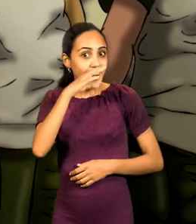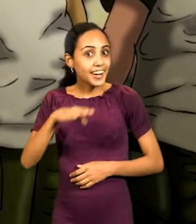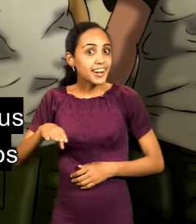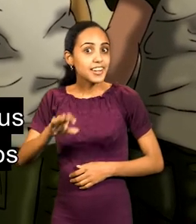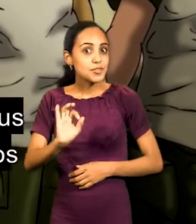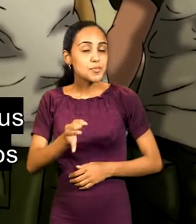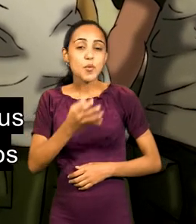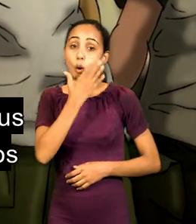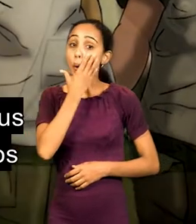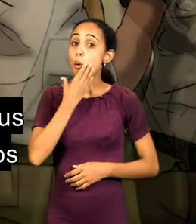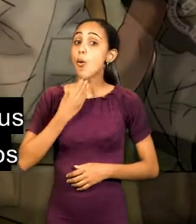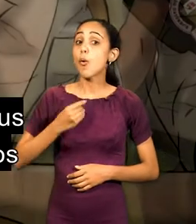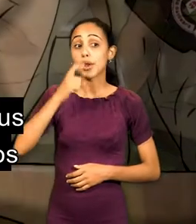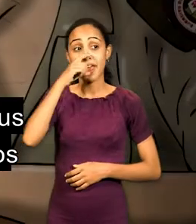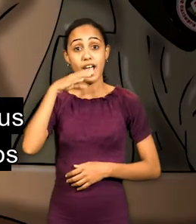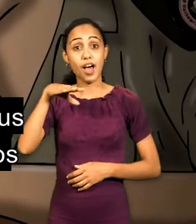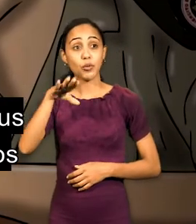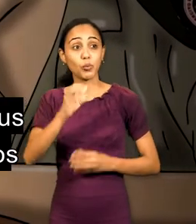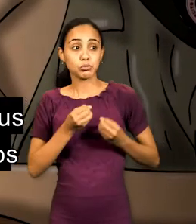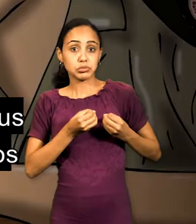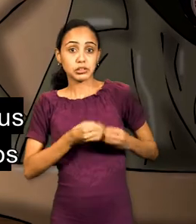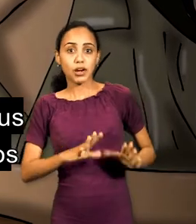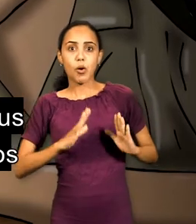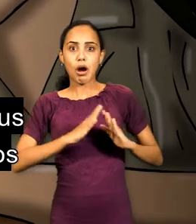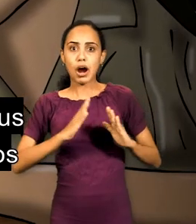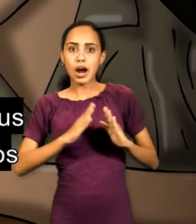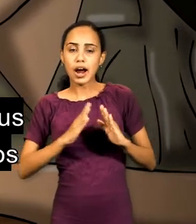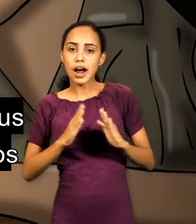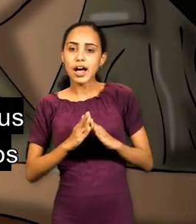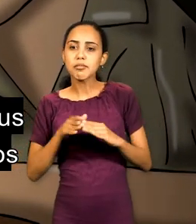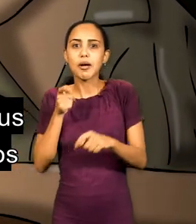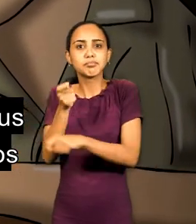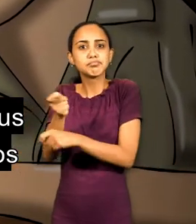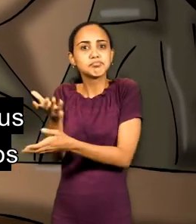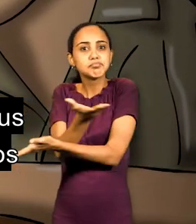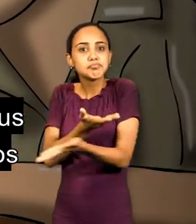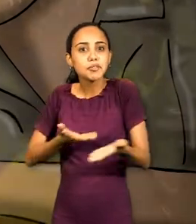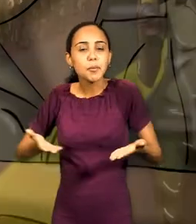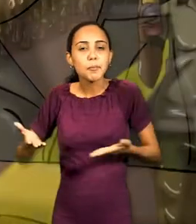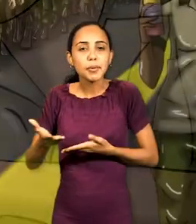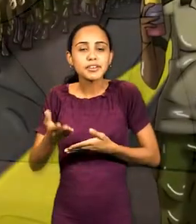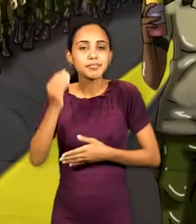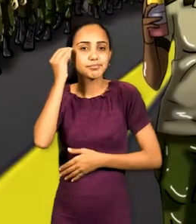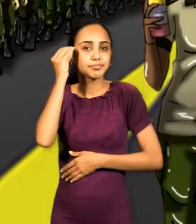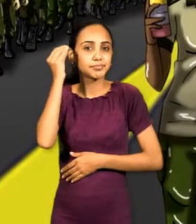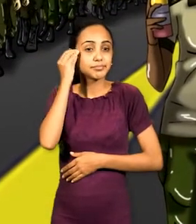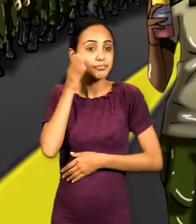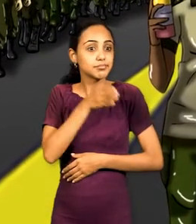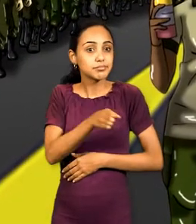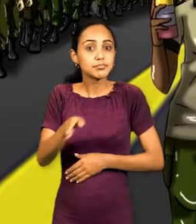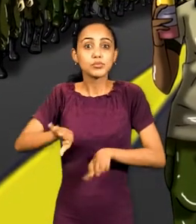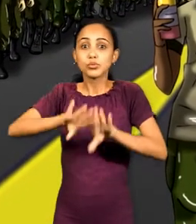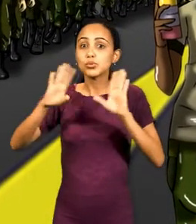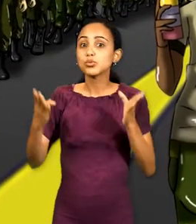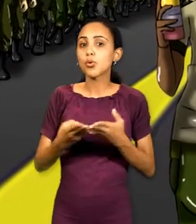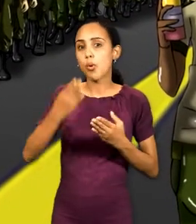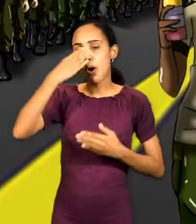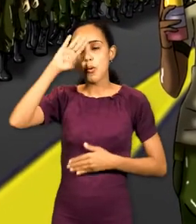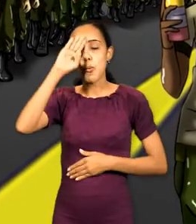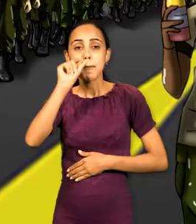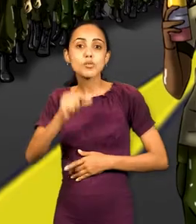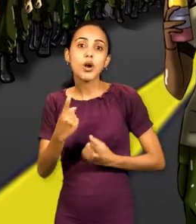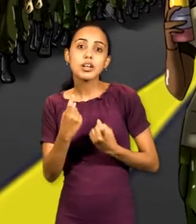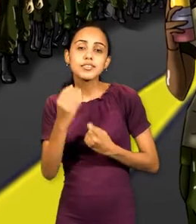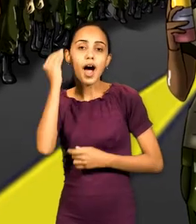niños! Los jóvenes y los adultos que dejaron sus casas para compartir sus conocimientos por cada rincón del país con todo